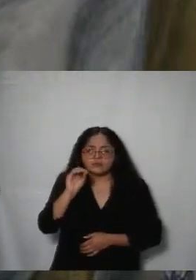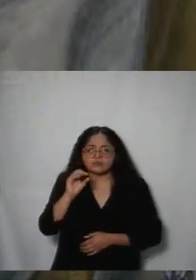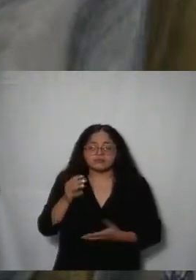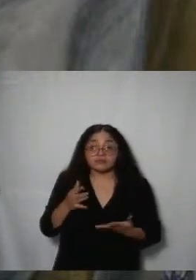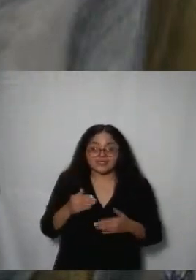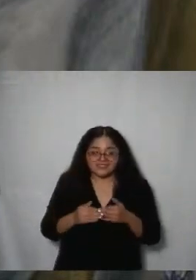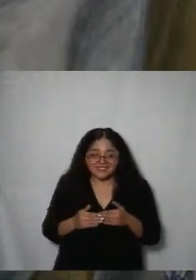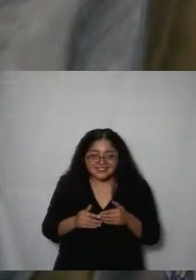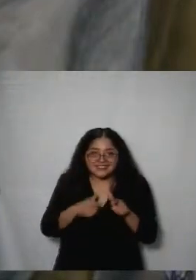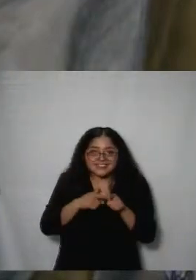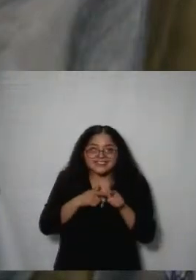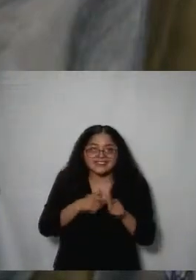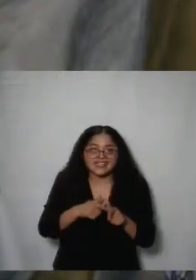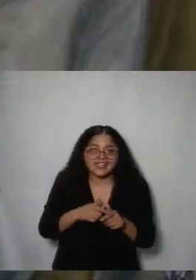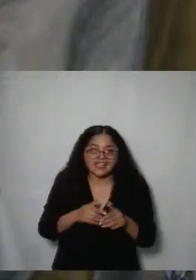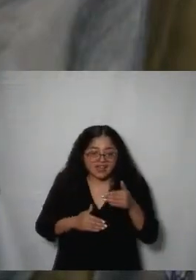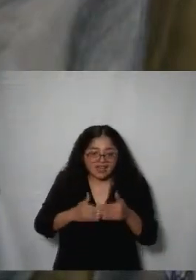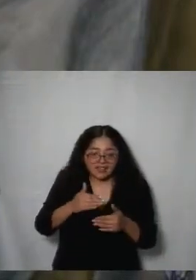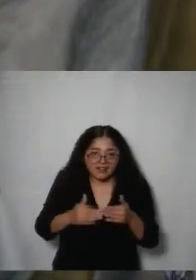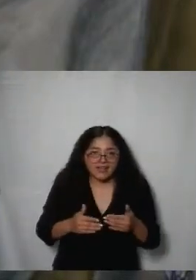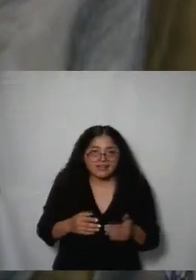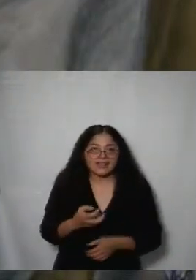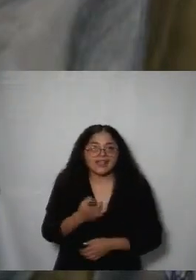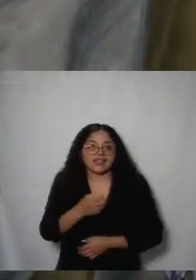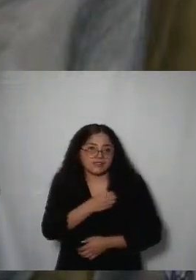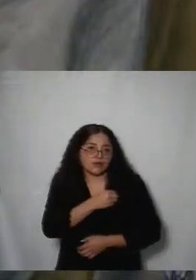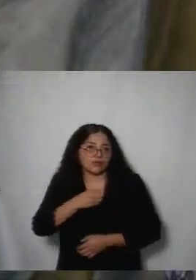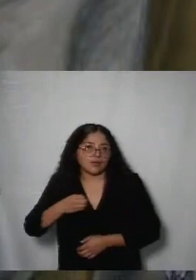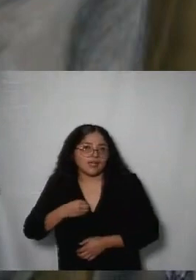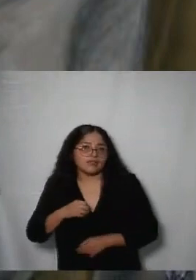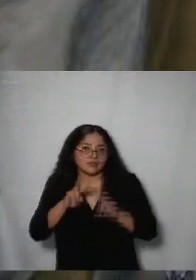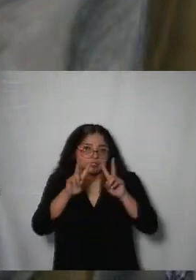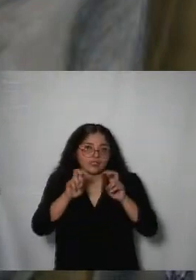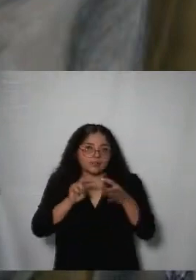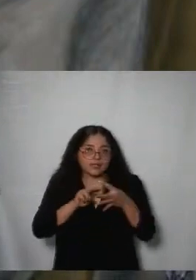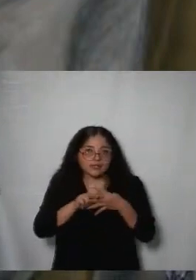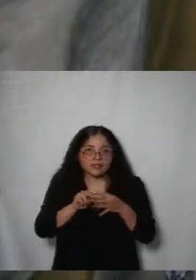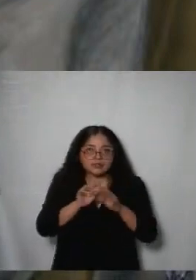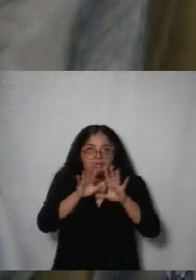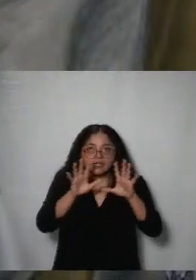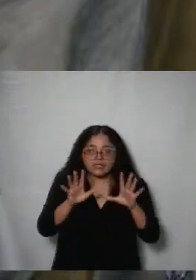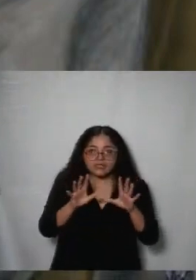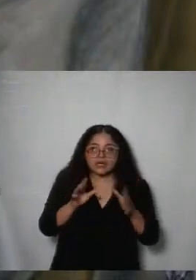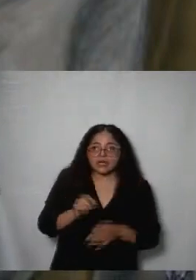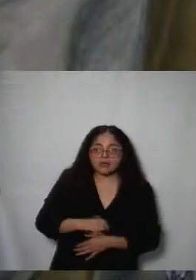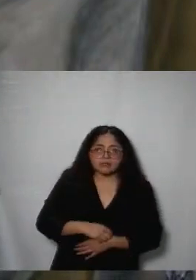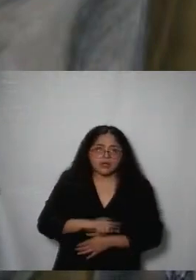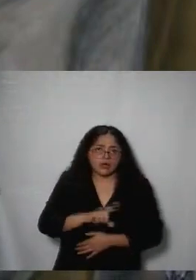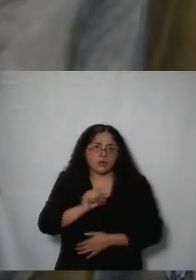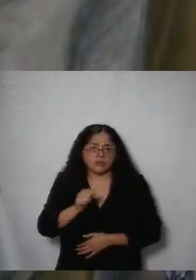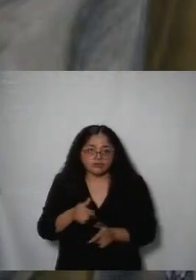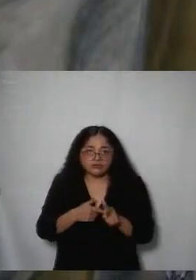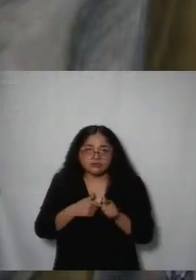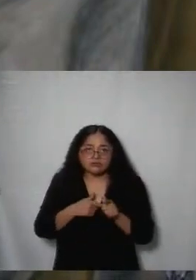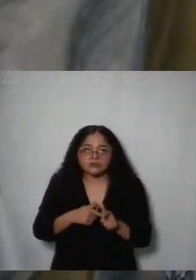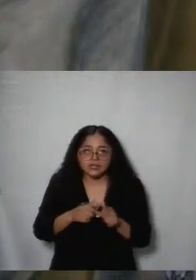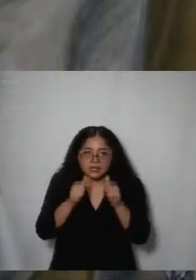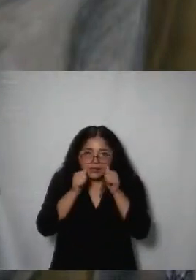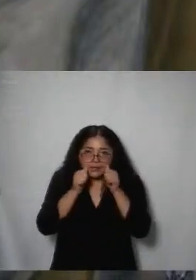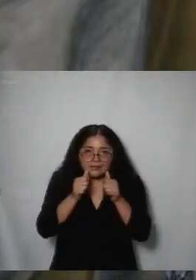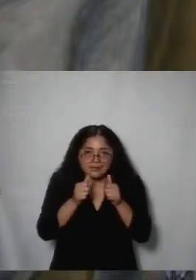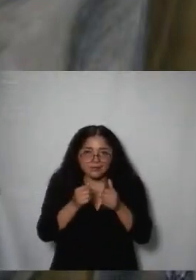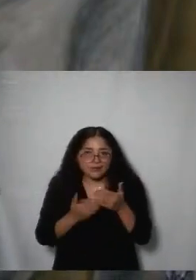paso más allá de estas obligaciones comunes en materia de transparencia e ir un paso más allá de manera